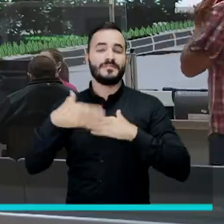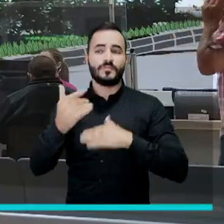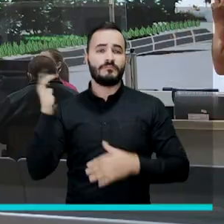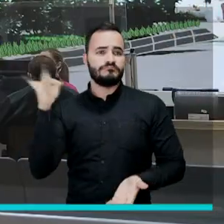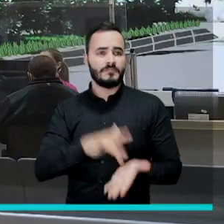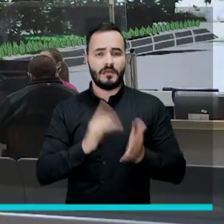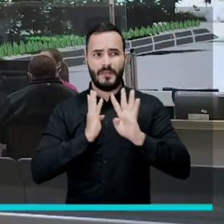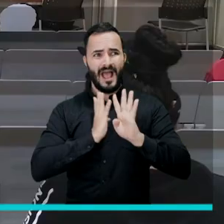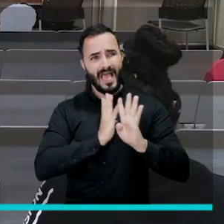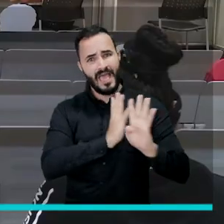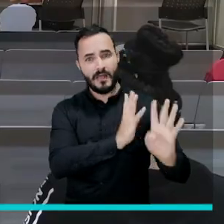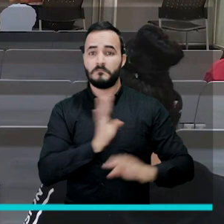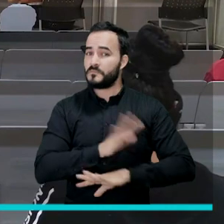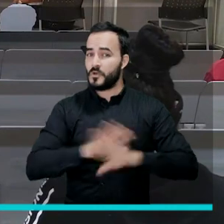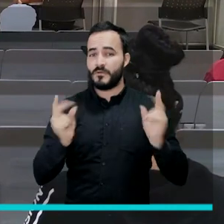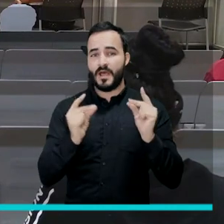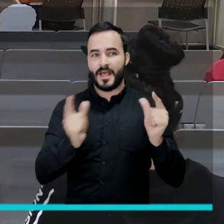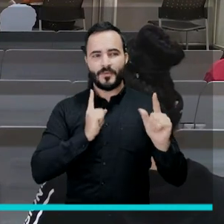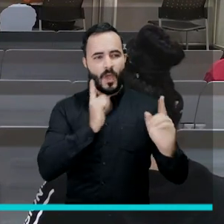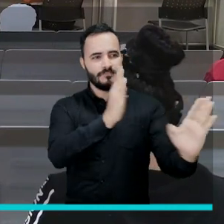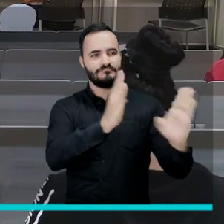filas y reducir los tiempos de espera.